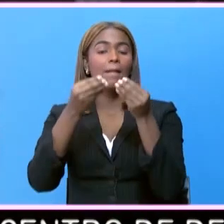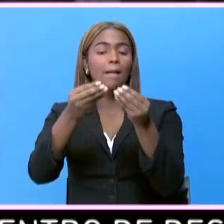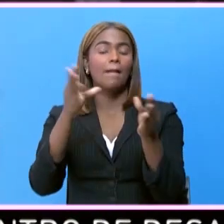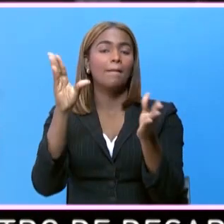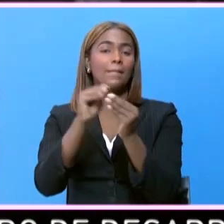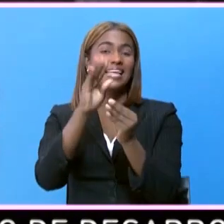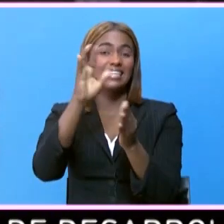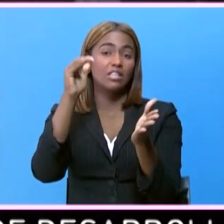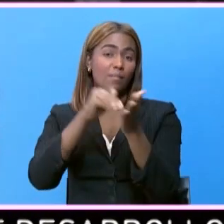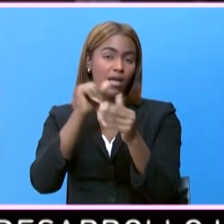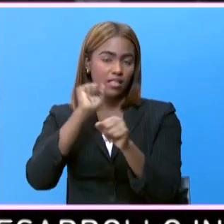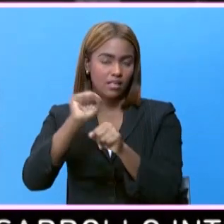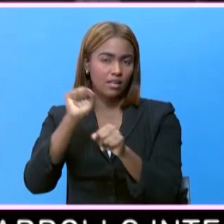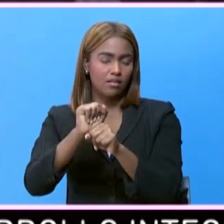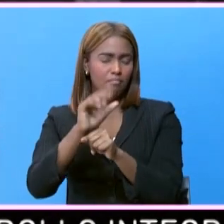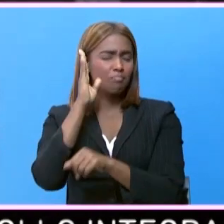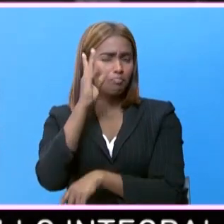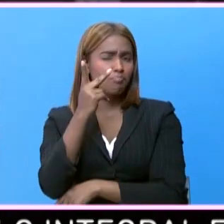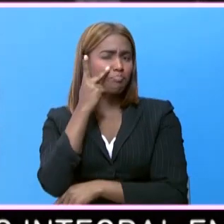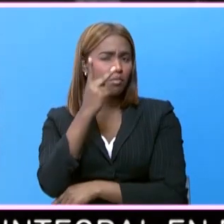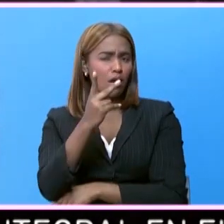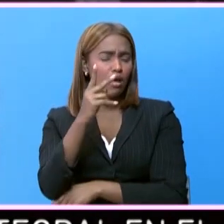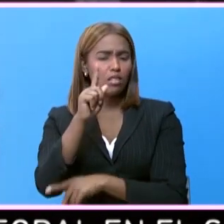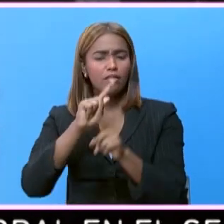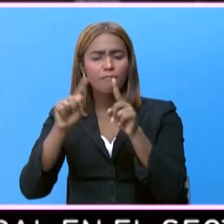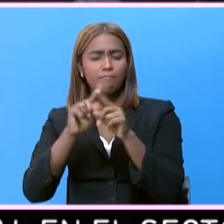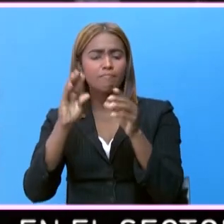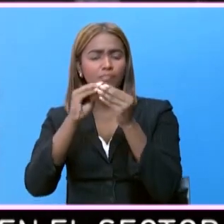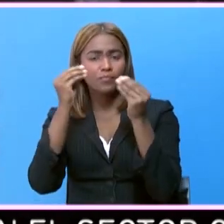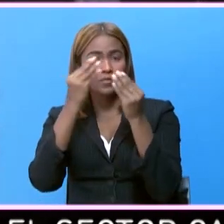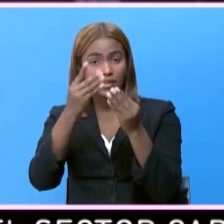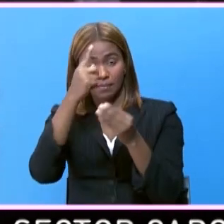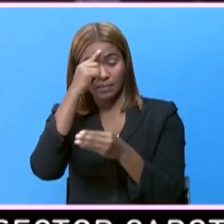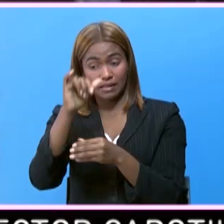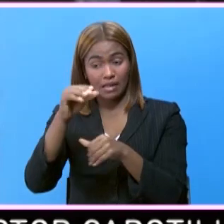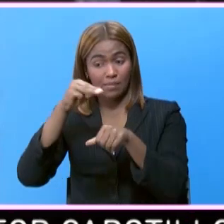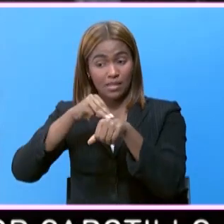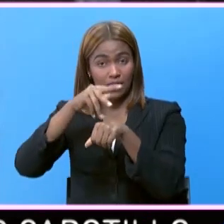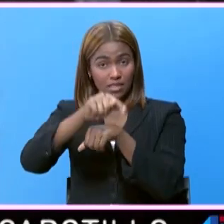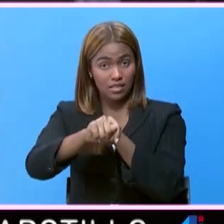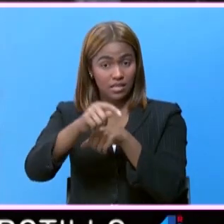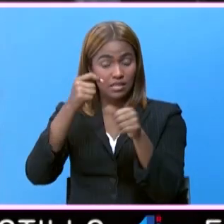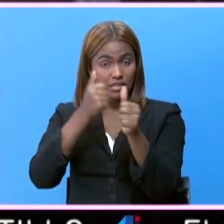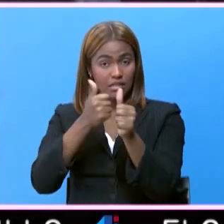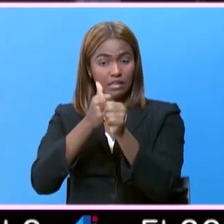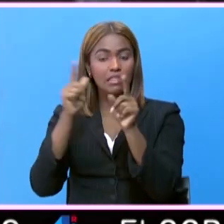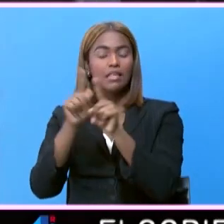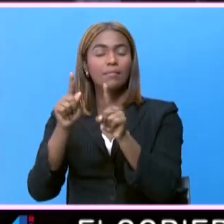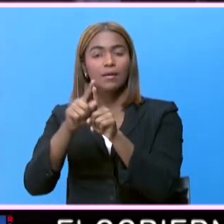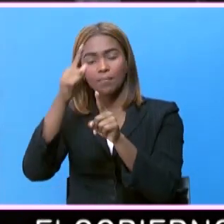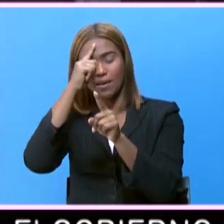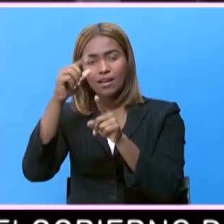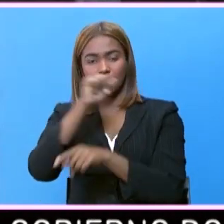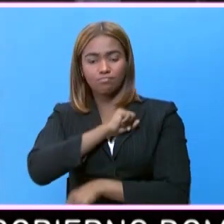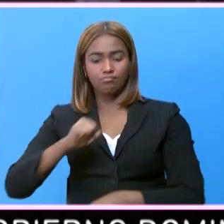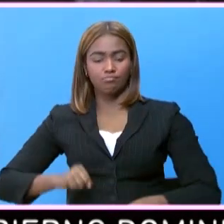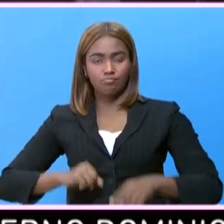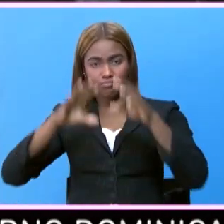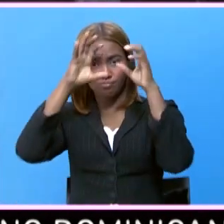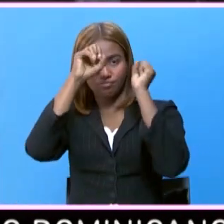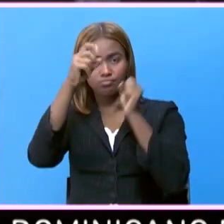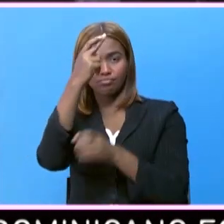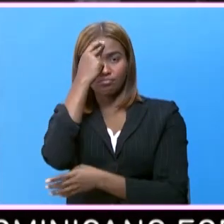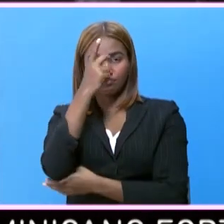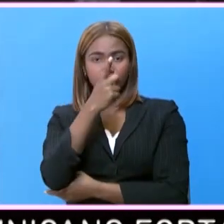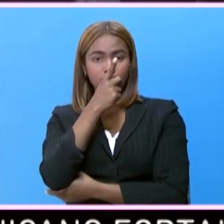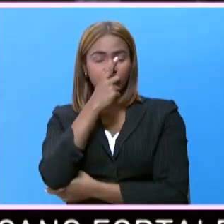empleos. Vamos a escuchar parte de las declaraciones tanto del ministro de Turismo como del señor presidente de la